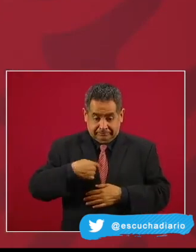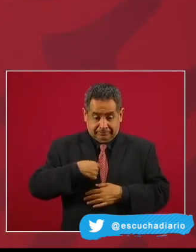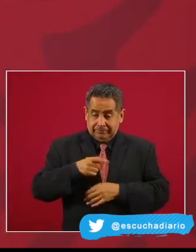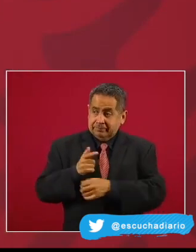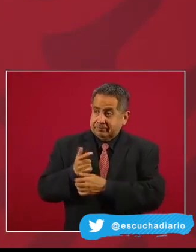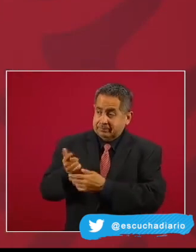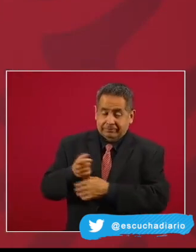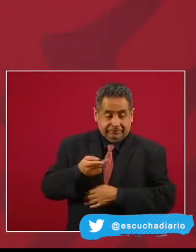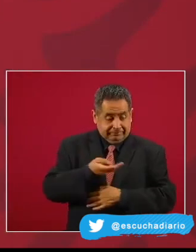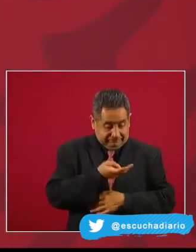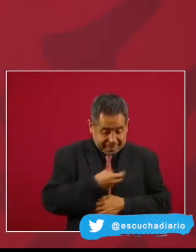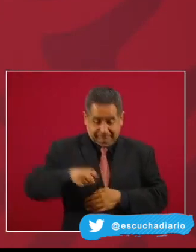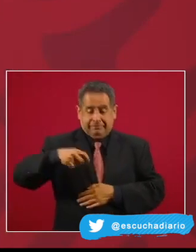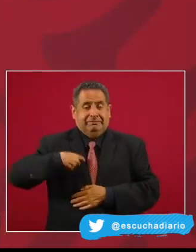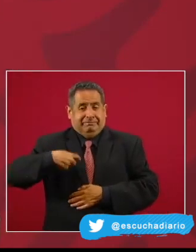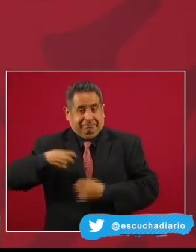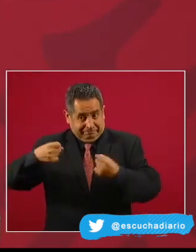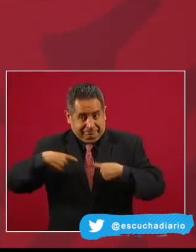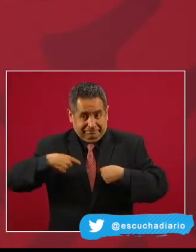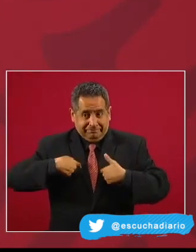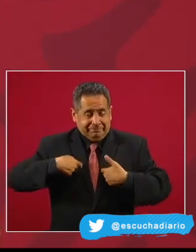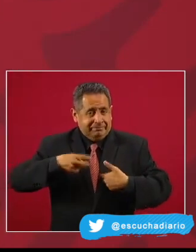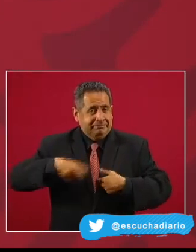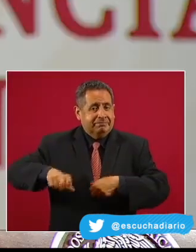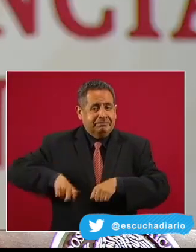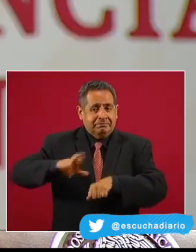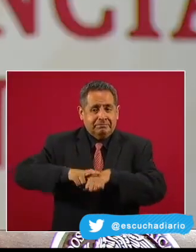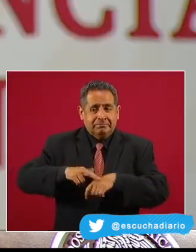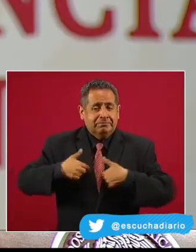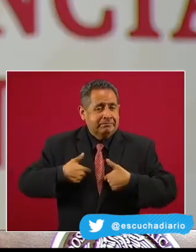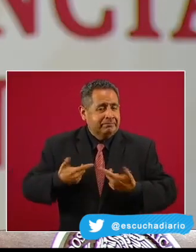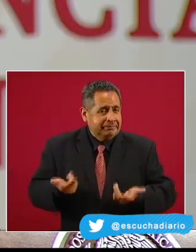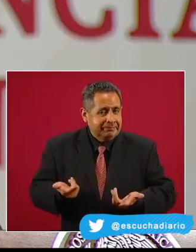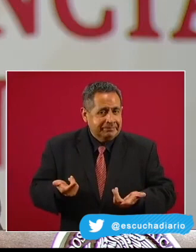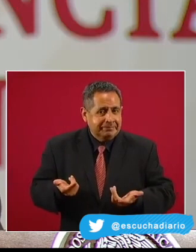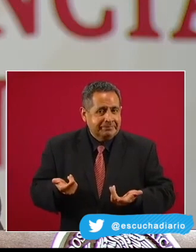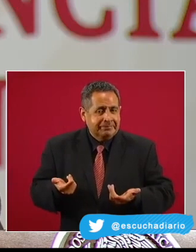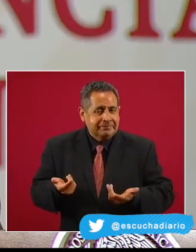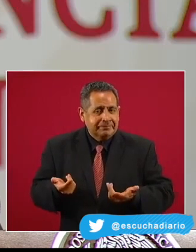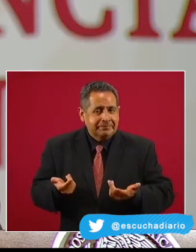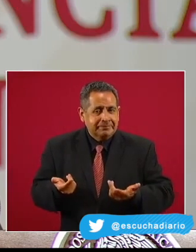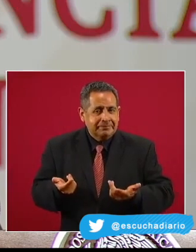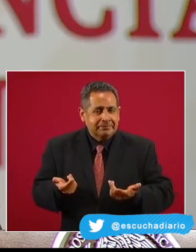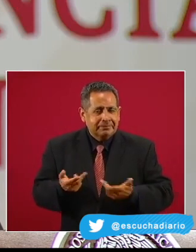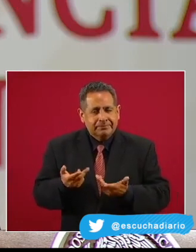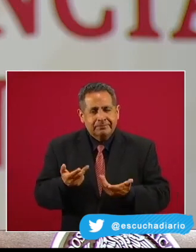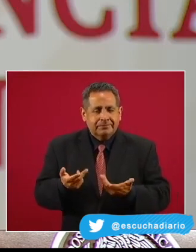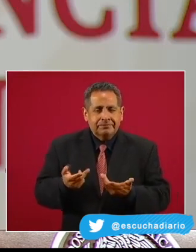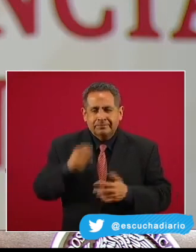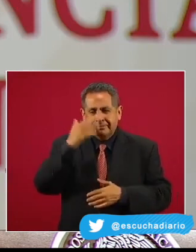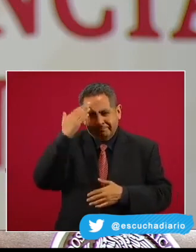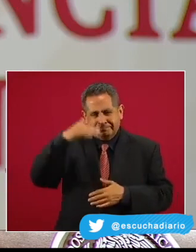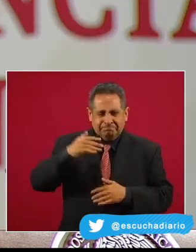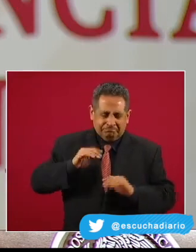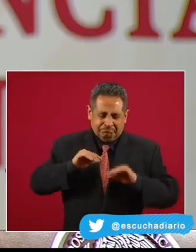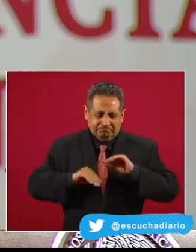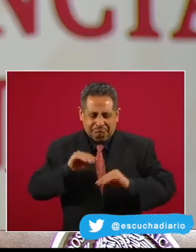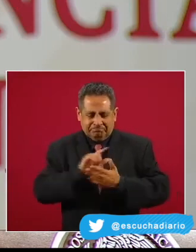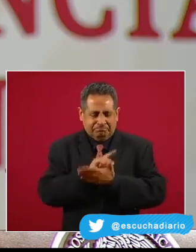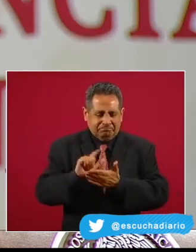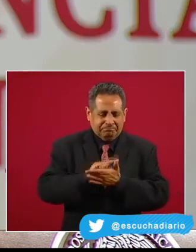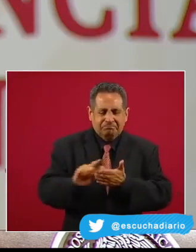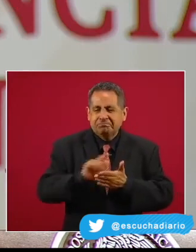de gobernador, pues menos.